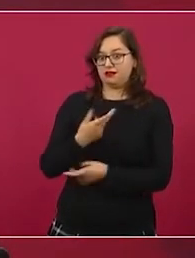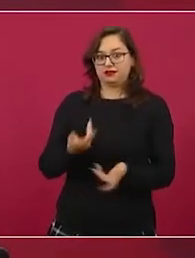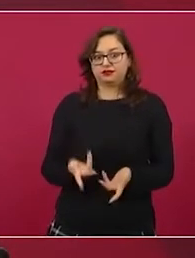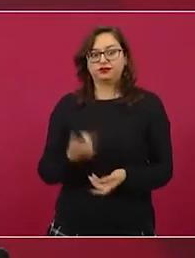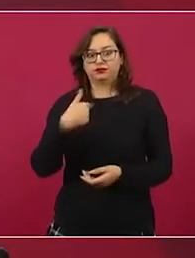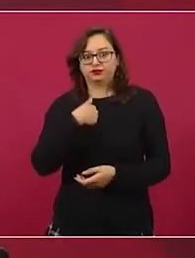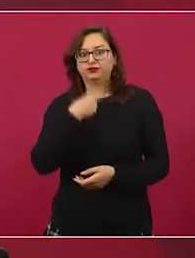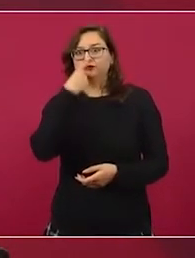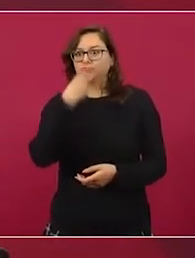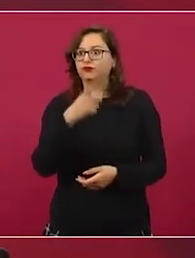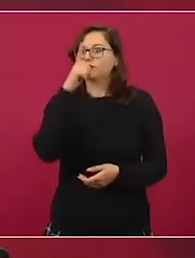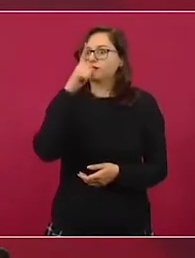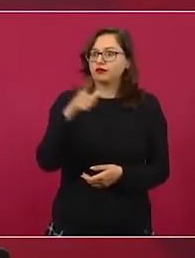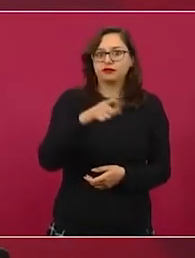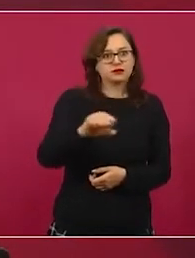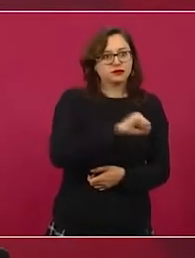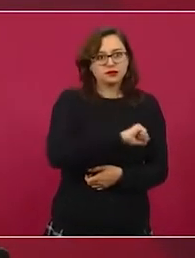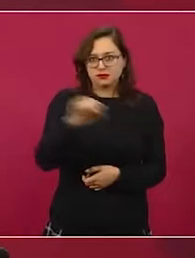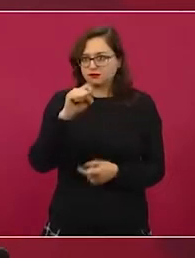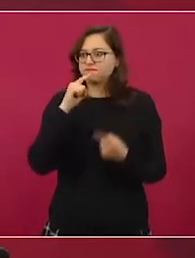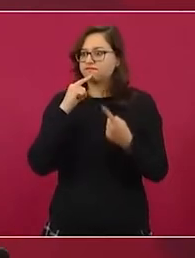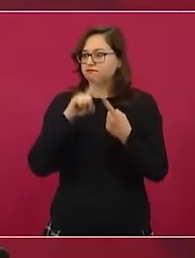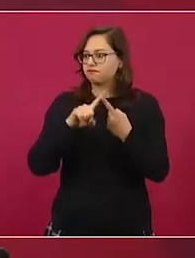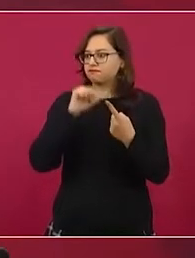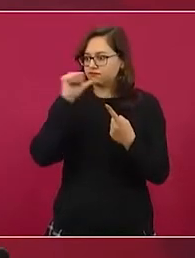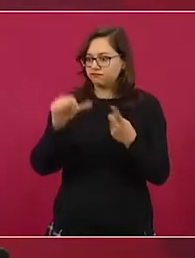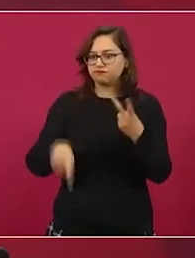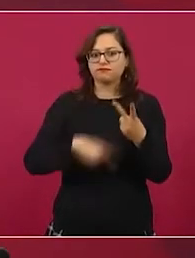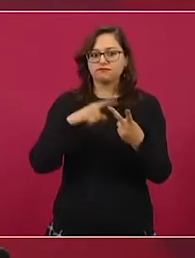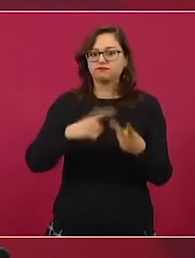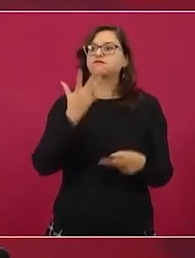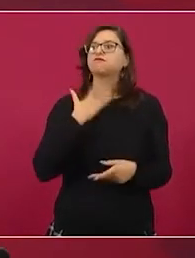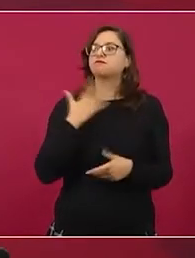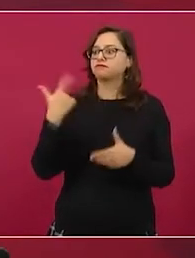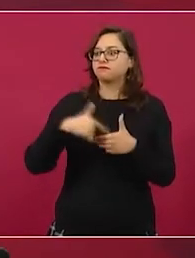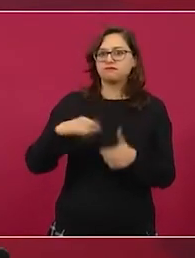el precio de la luz, no va a aumentar el precio de las gasolinas.